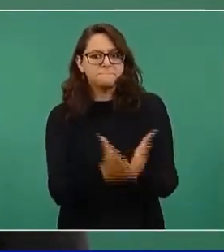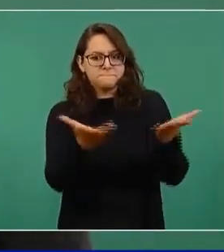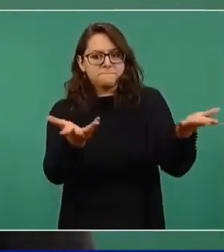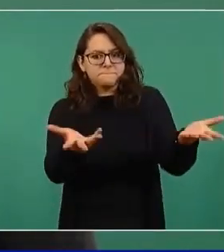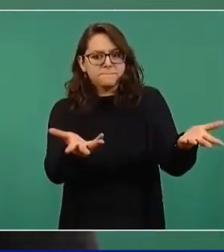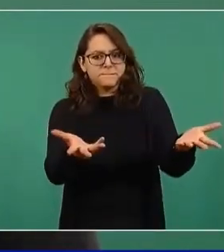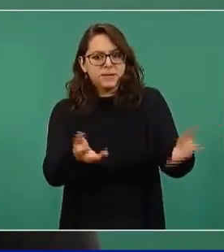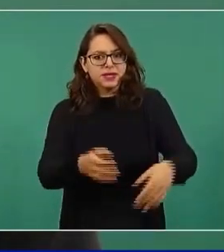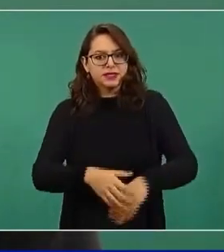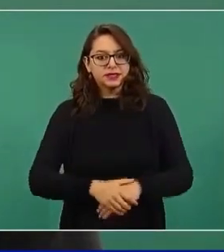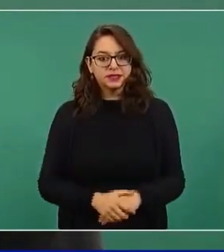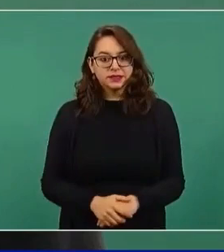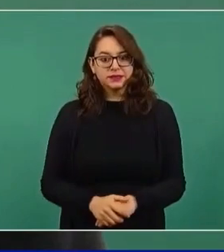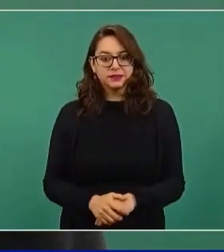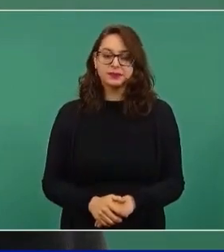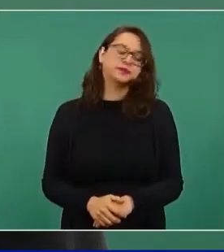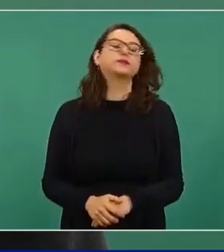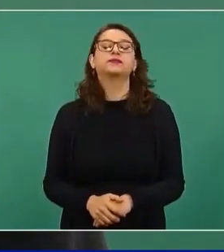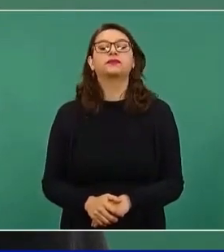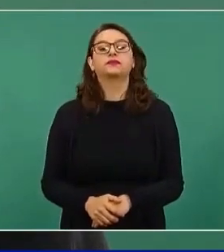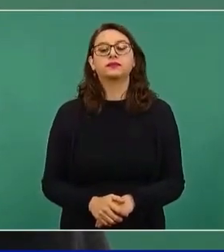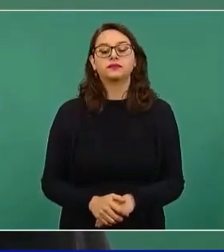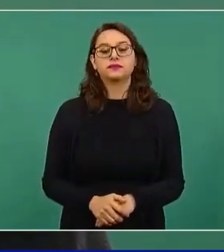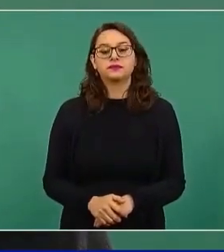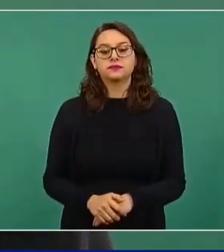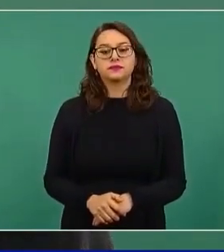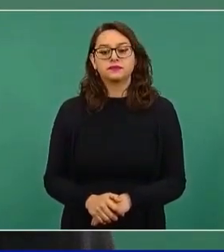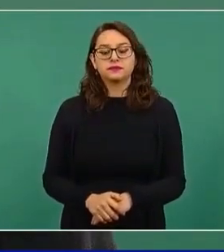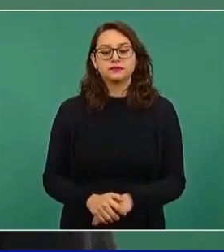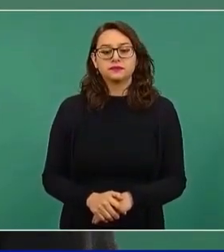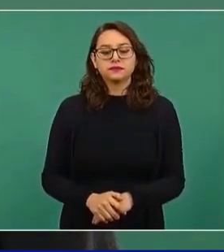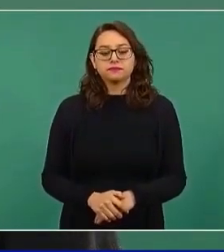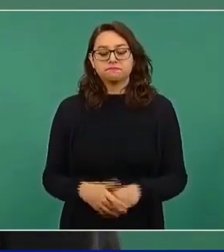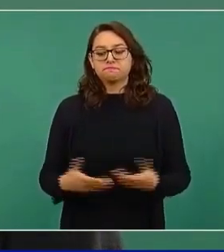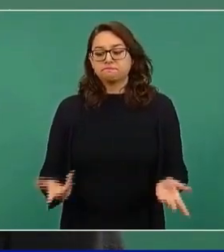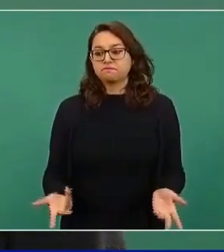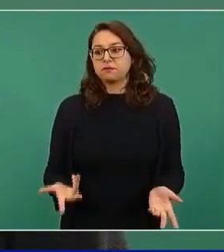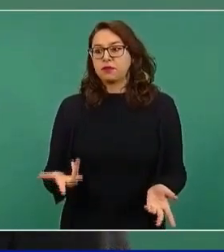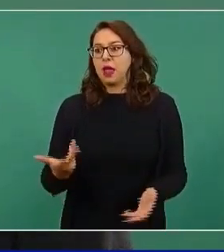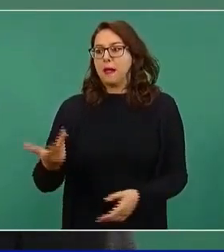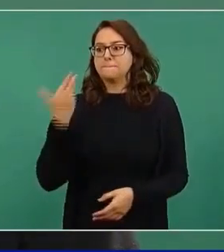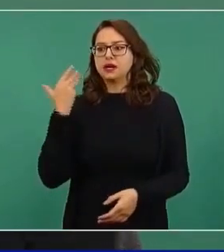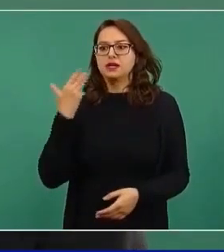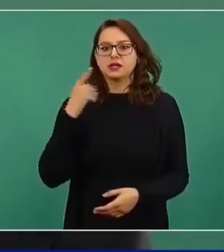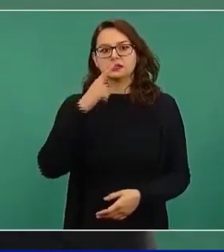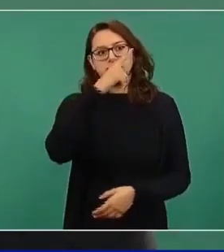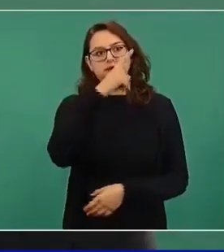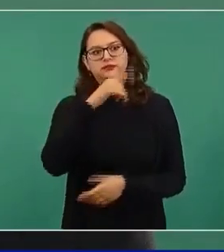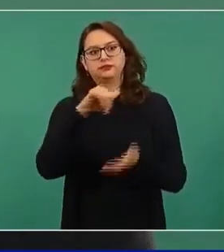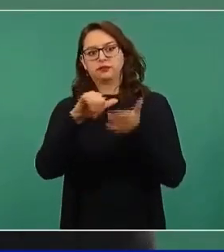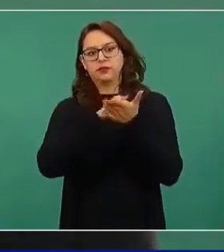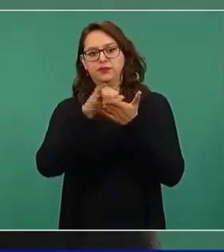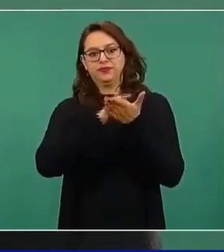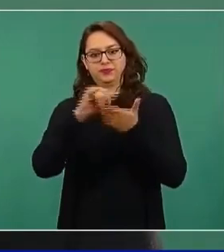que fui a Nueva York y